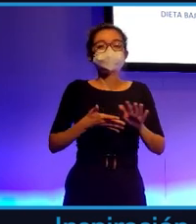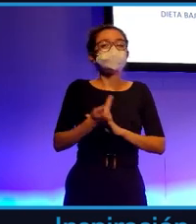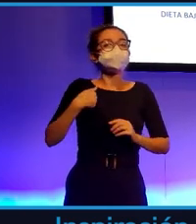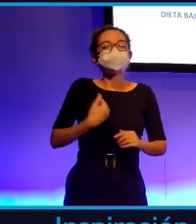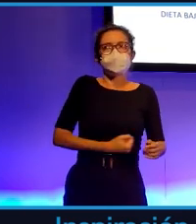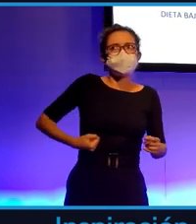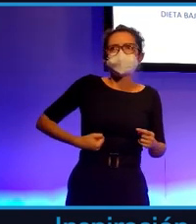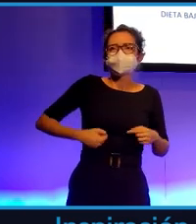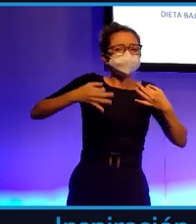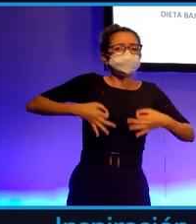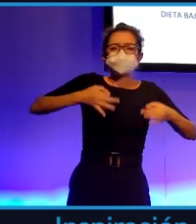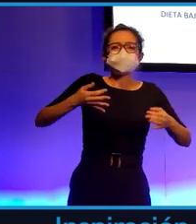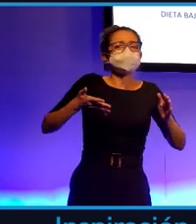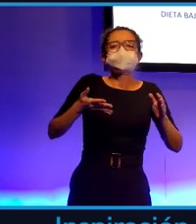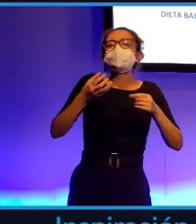las hormonas.